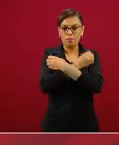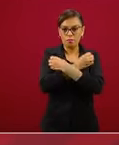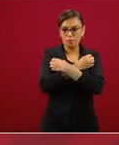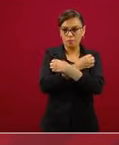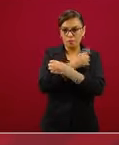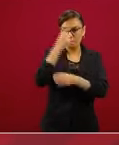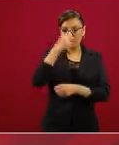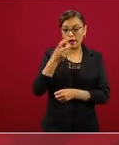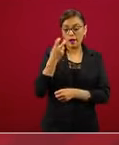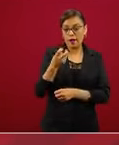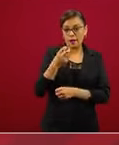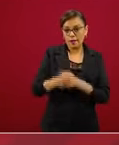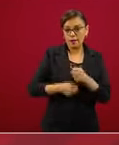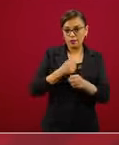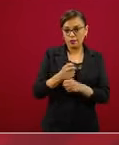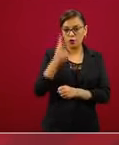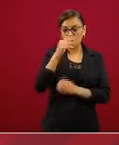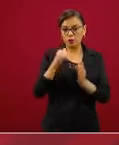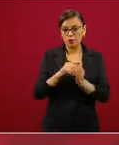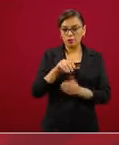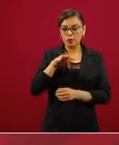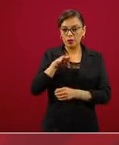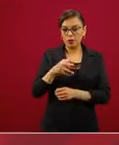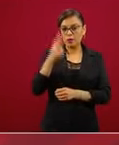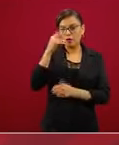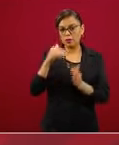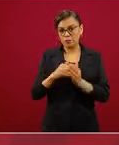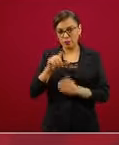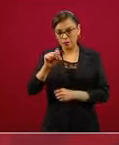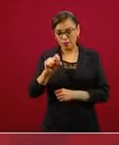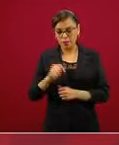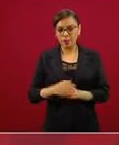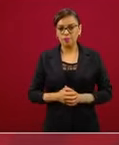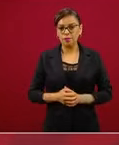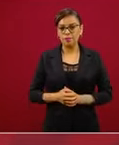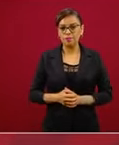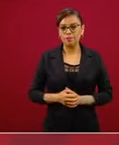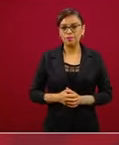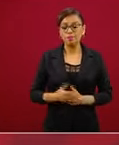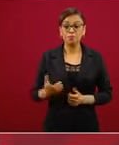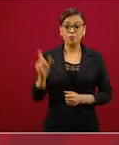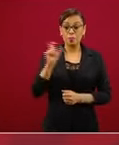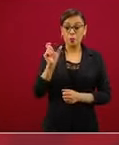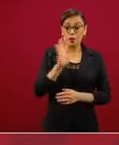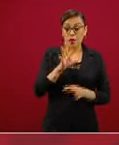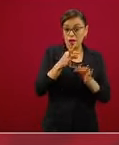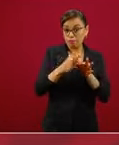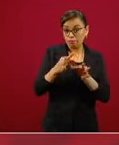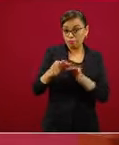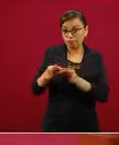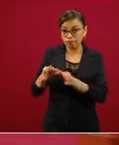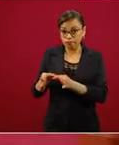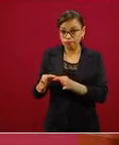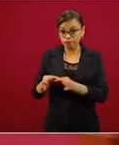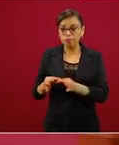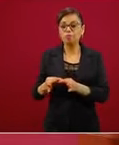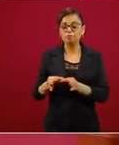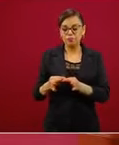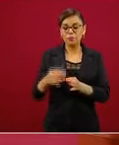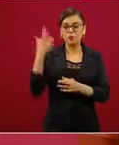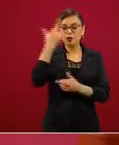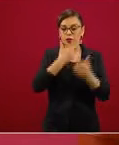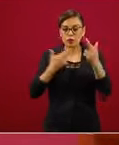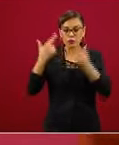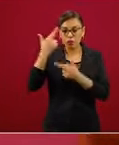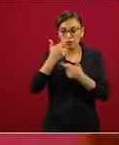en curso. Cuando sea oportuno, cerraremos el ciclo con una etapa presencial de evaluación,